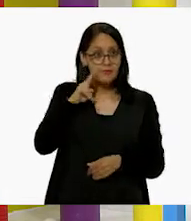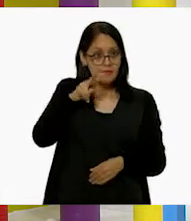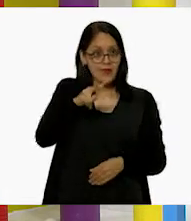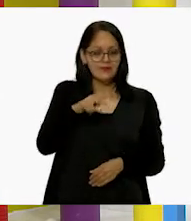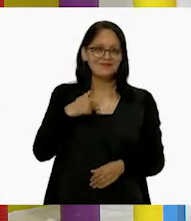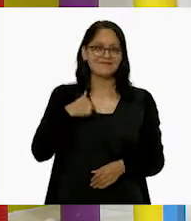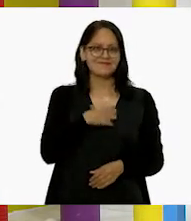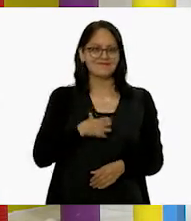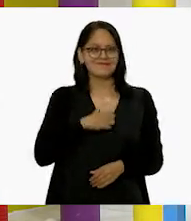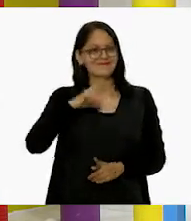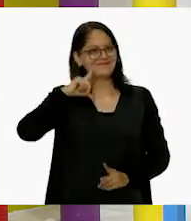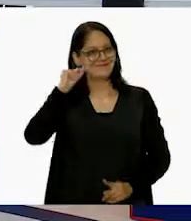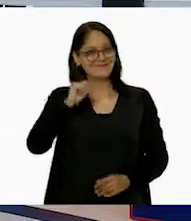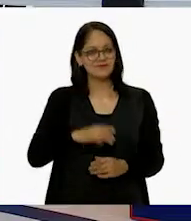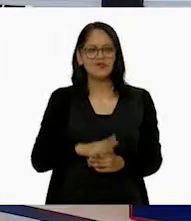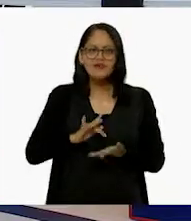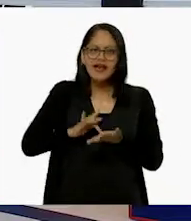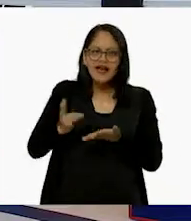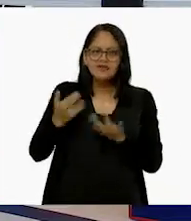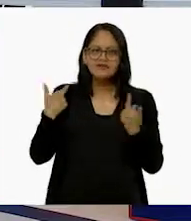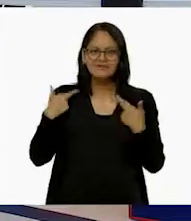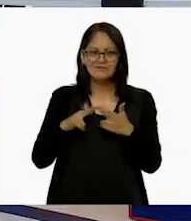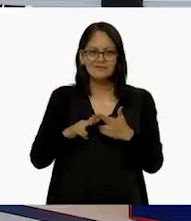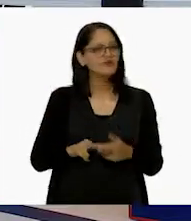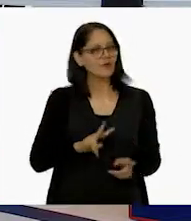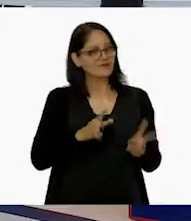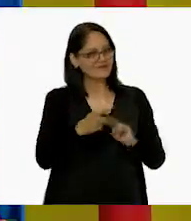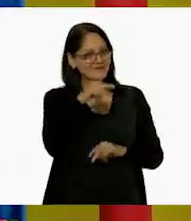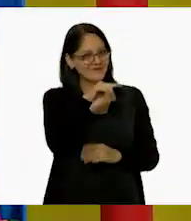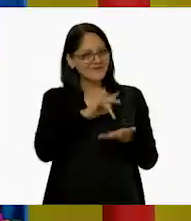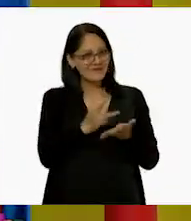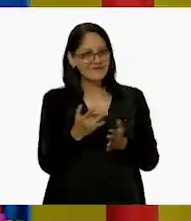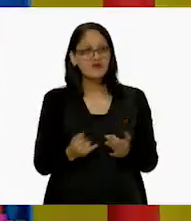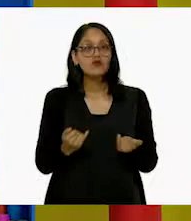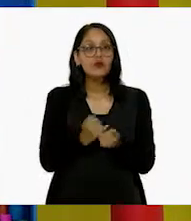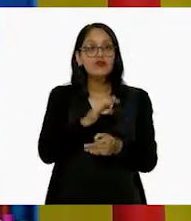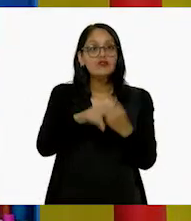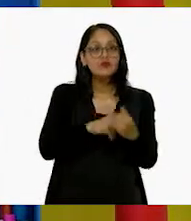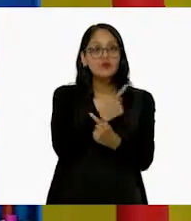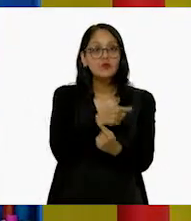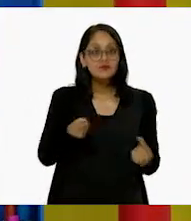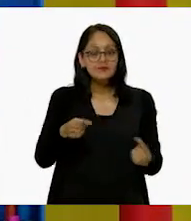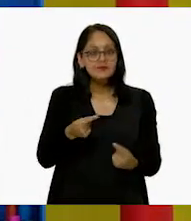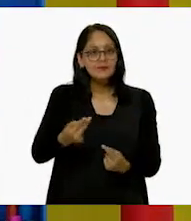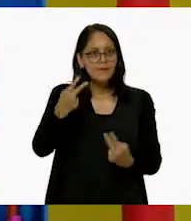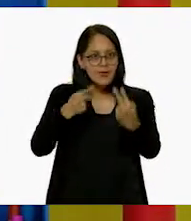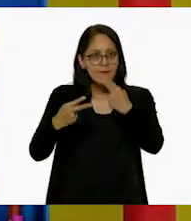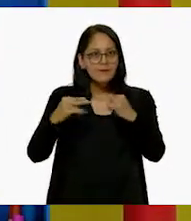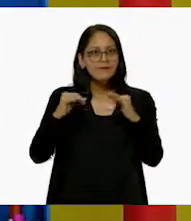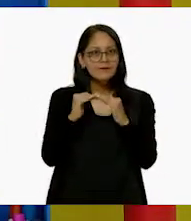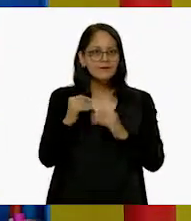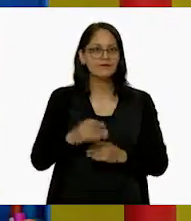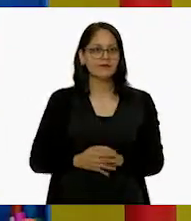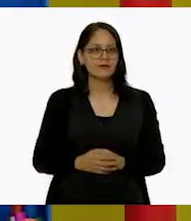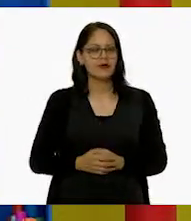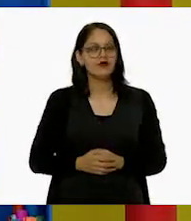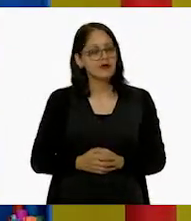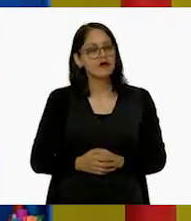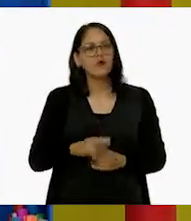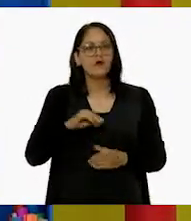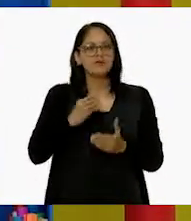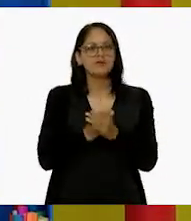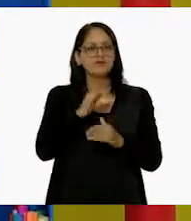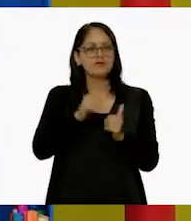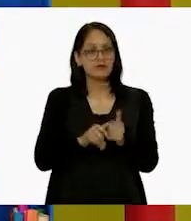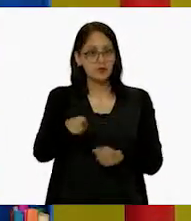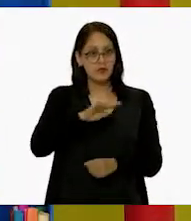contento. Muchísimas gracias, maestra, Annie, por esta clase. Gracias a ti. Y gracias a ustedes también que nos acompañaron en casa. Nuestra clase ha terminado,